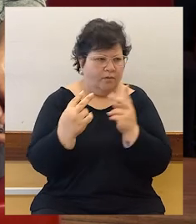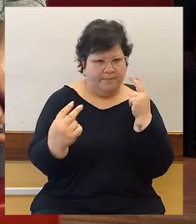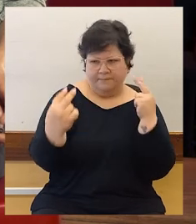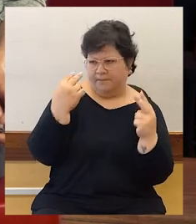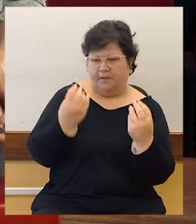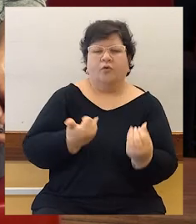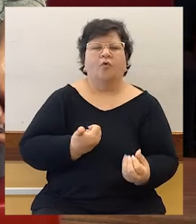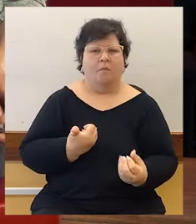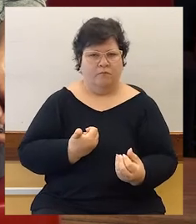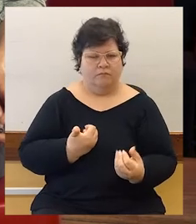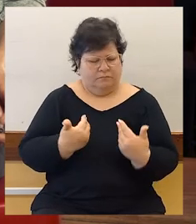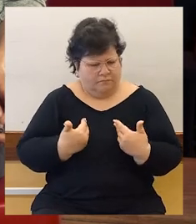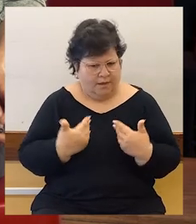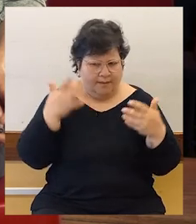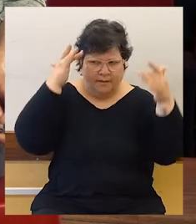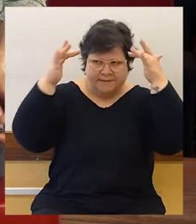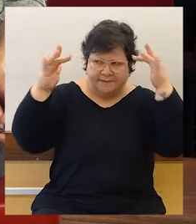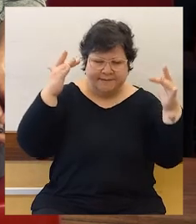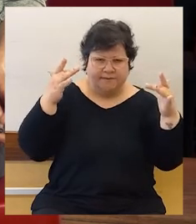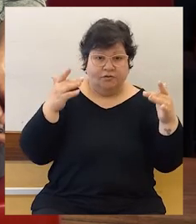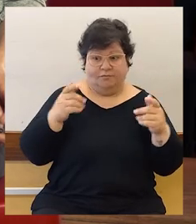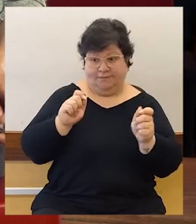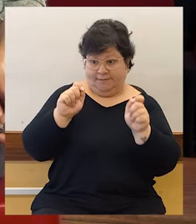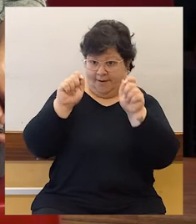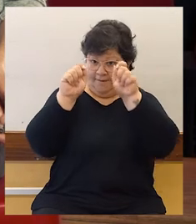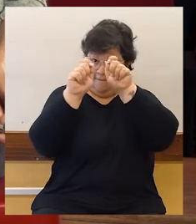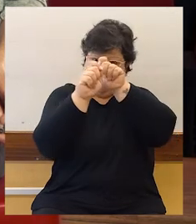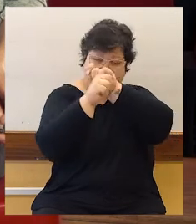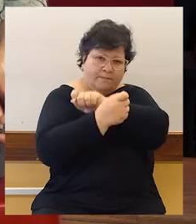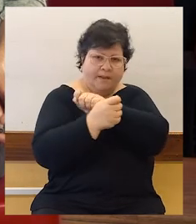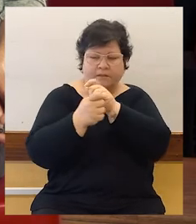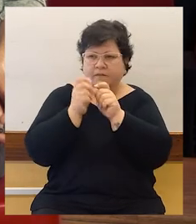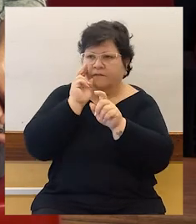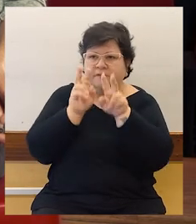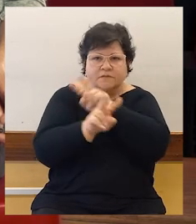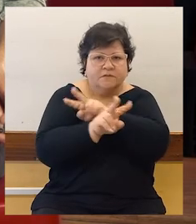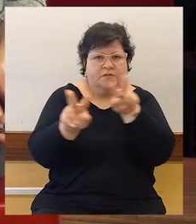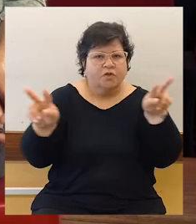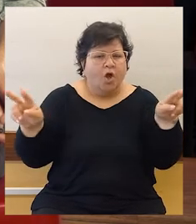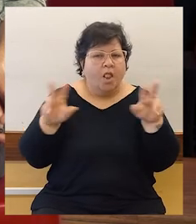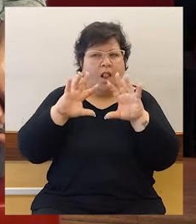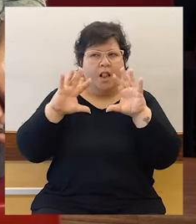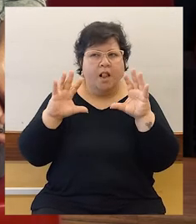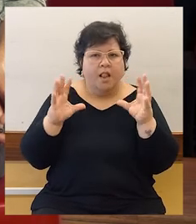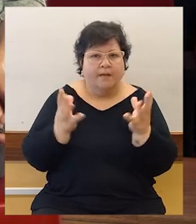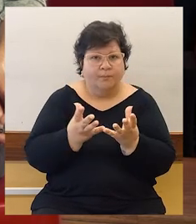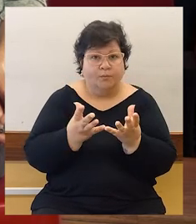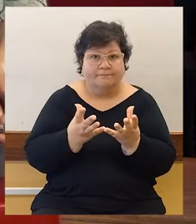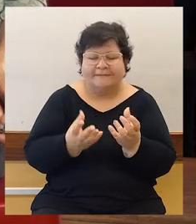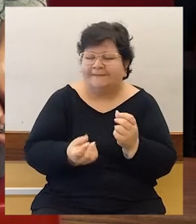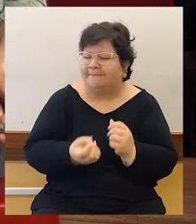si un ser está transformando su visión del mundo, es el momento ideal para la